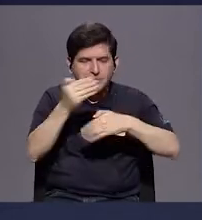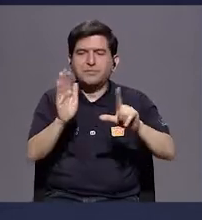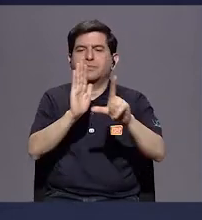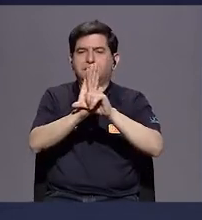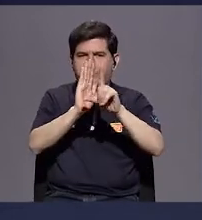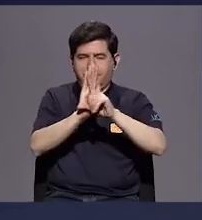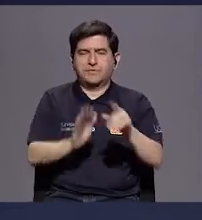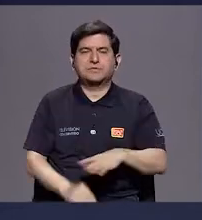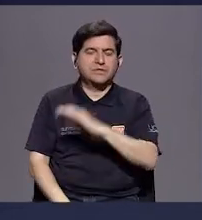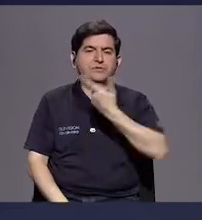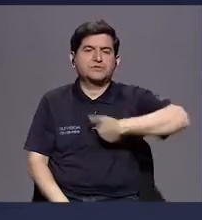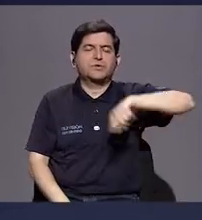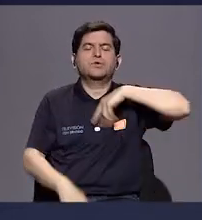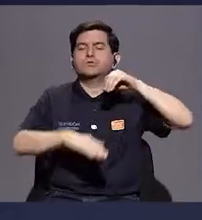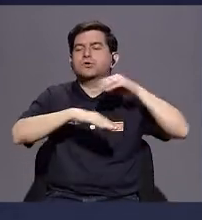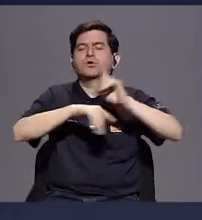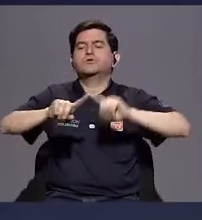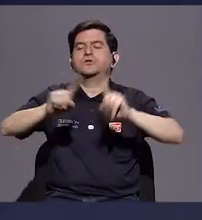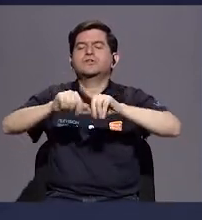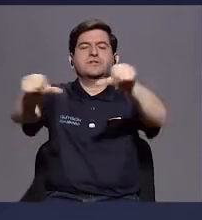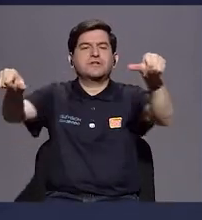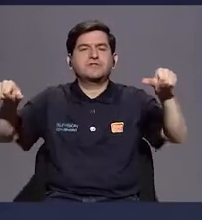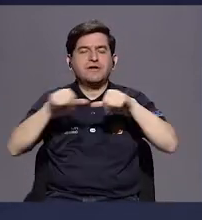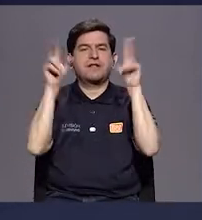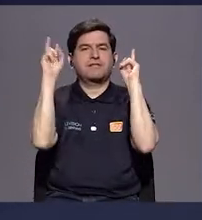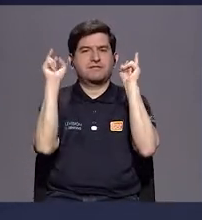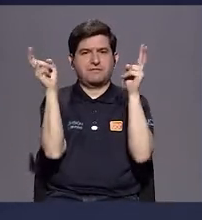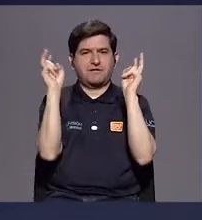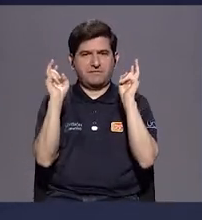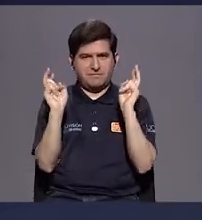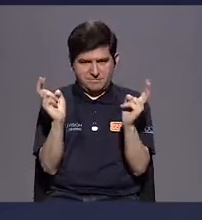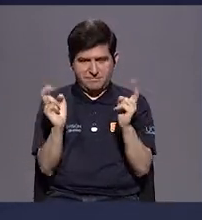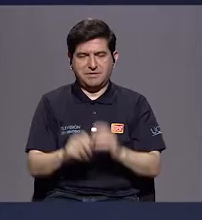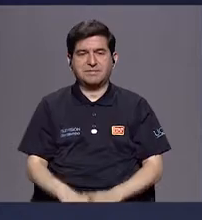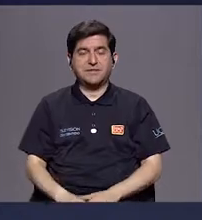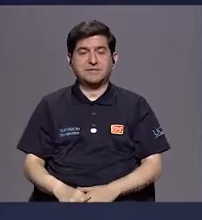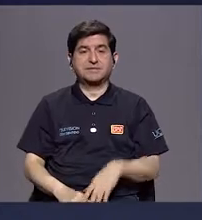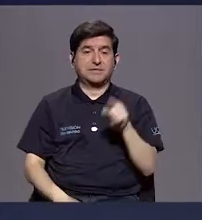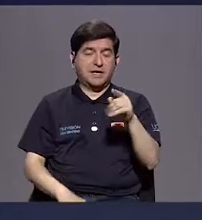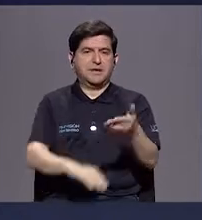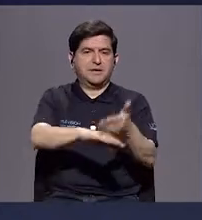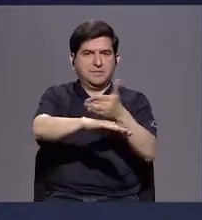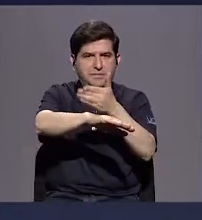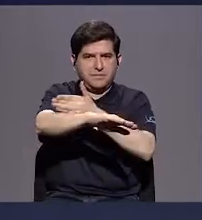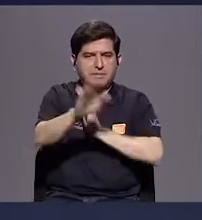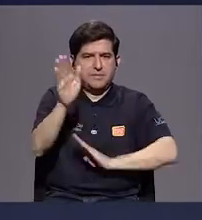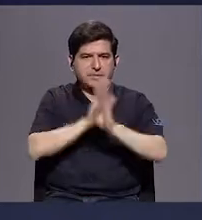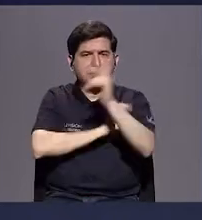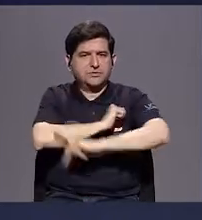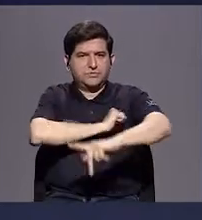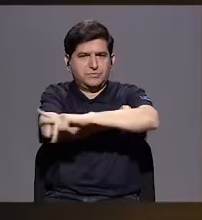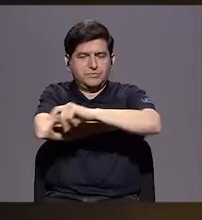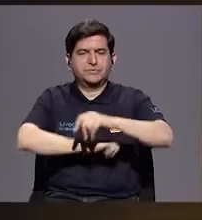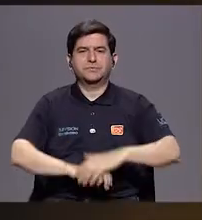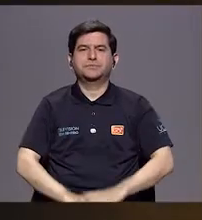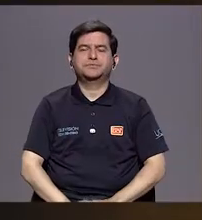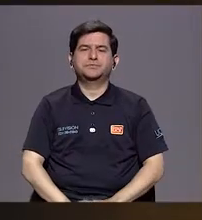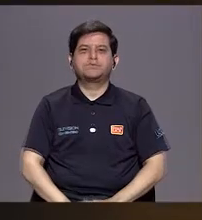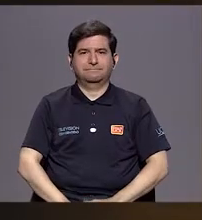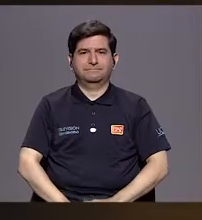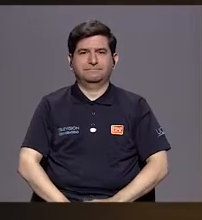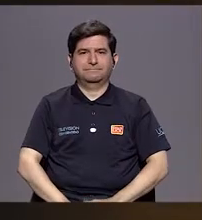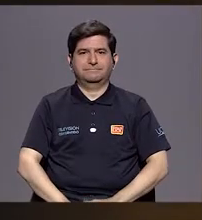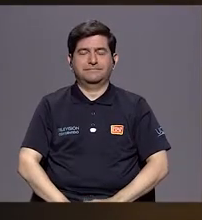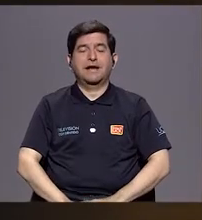de legislación y cómo podemos influir en diferentes áreas y temas que llevan a la mejora del desarrollo de este país. La